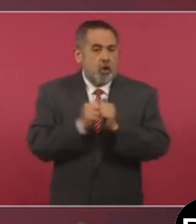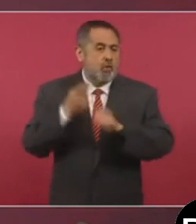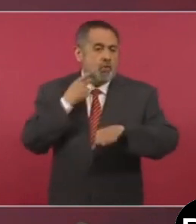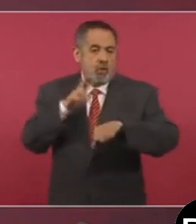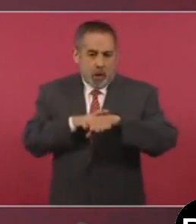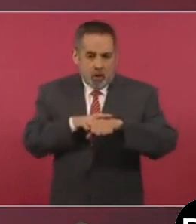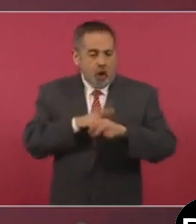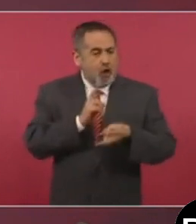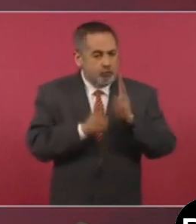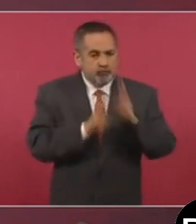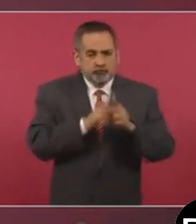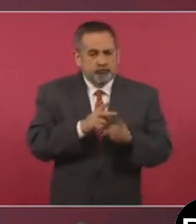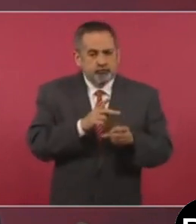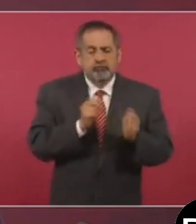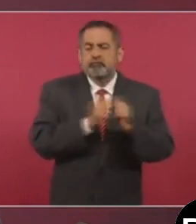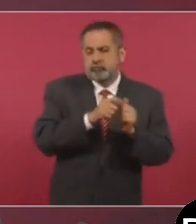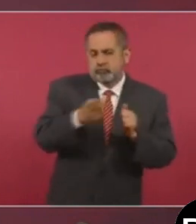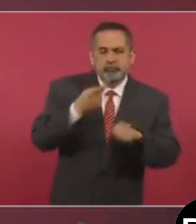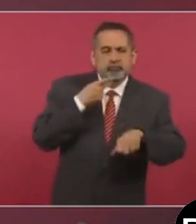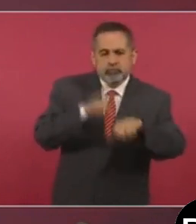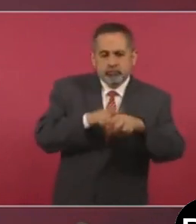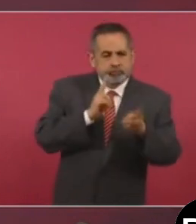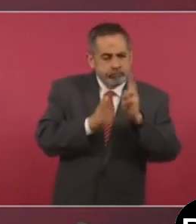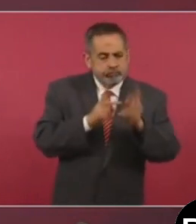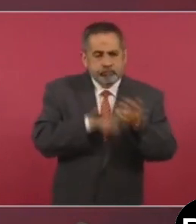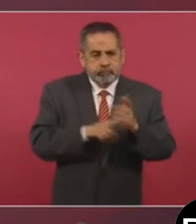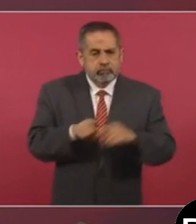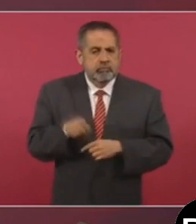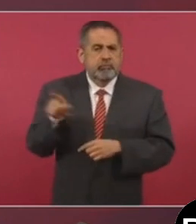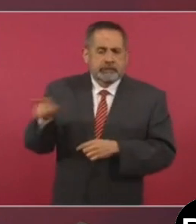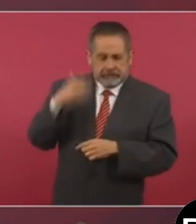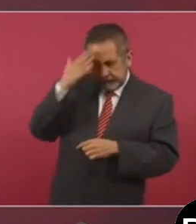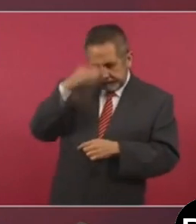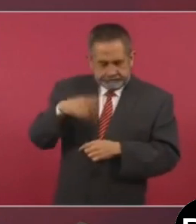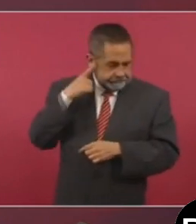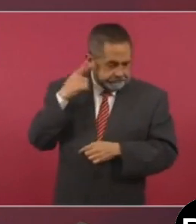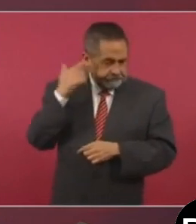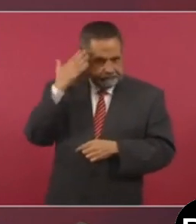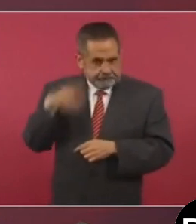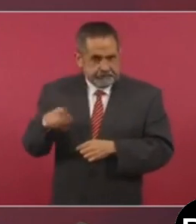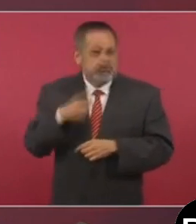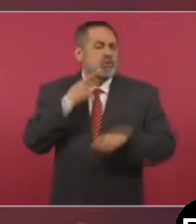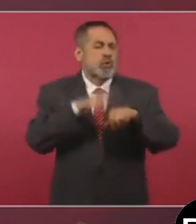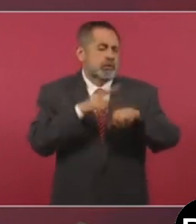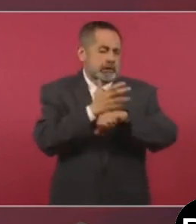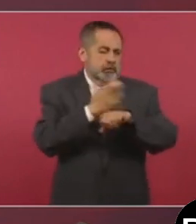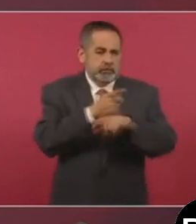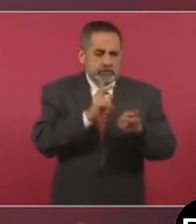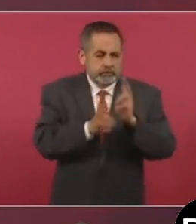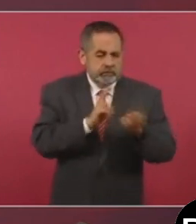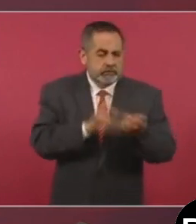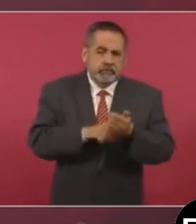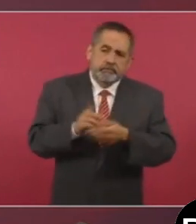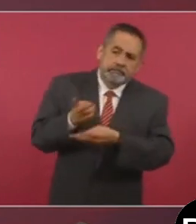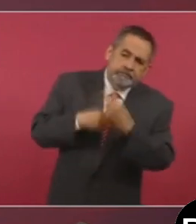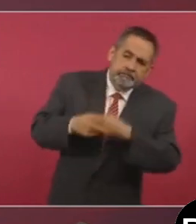y lo hice también al procurador, que seguramente ya tenía conocimiento, al procurador de Estados Unidos, el porqué